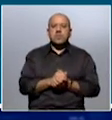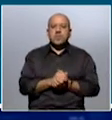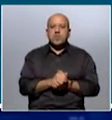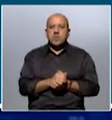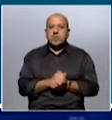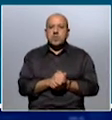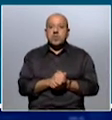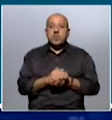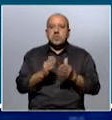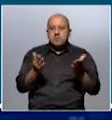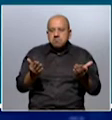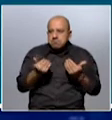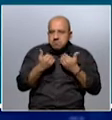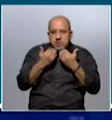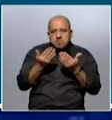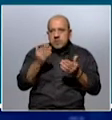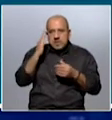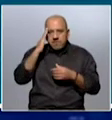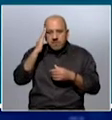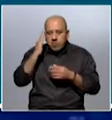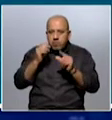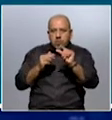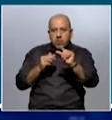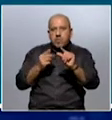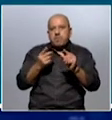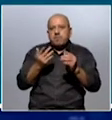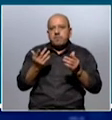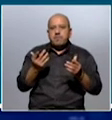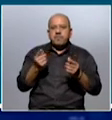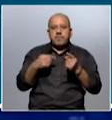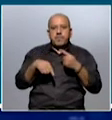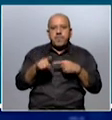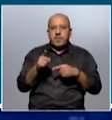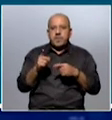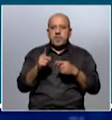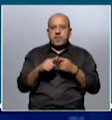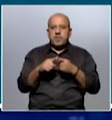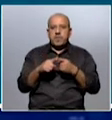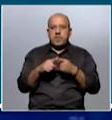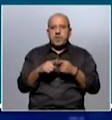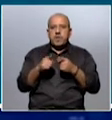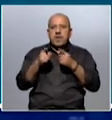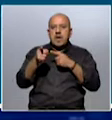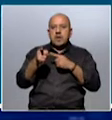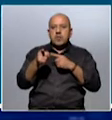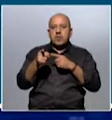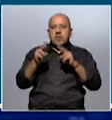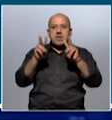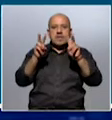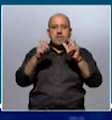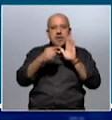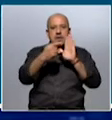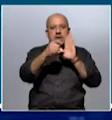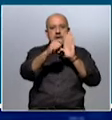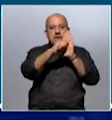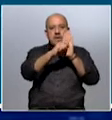Bueno, todavía conocemos poca cosa, pero en relación a estos artículos de la LUC, que